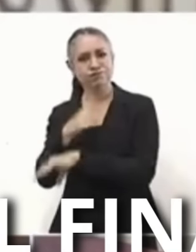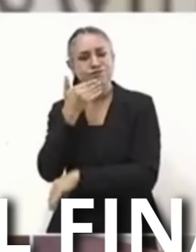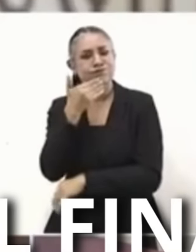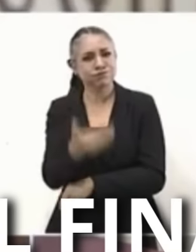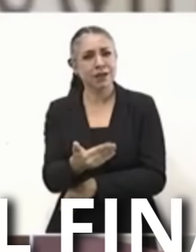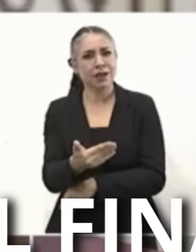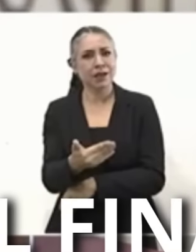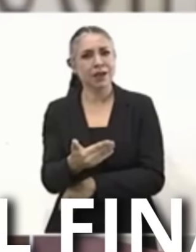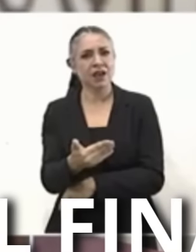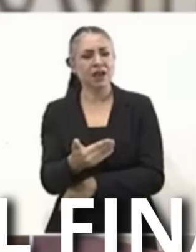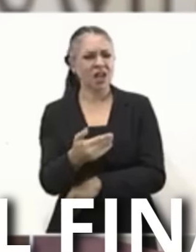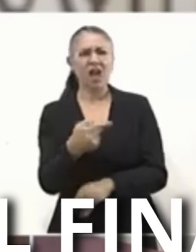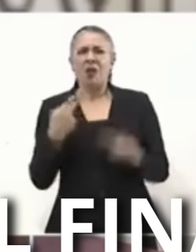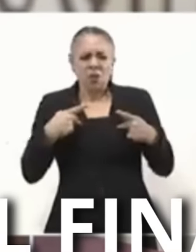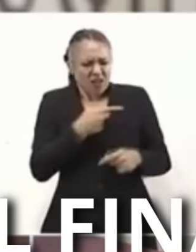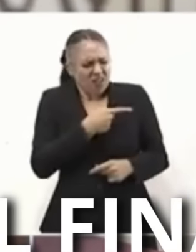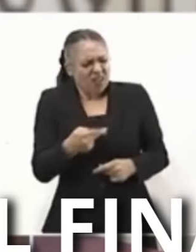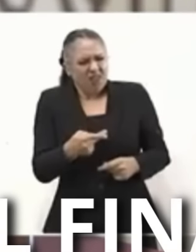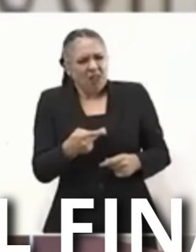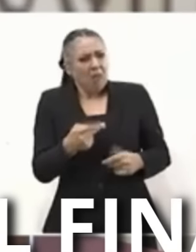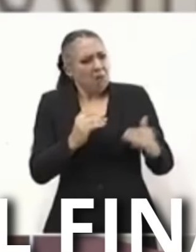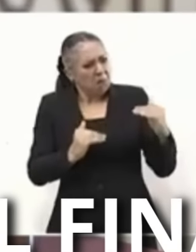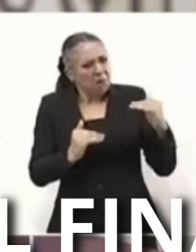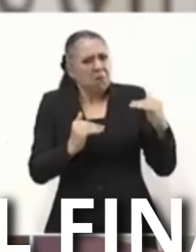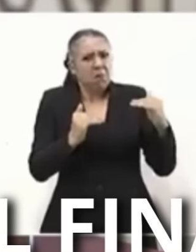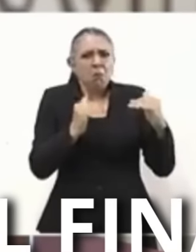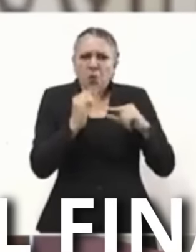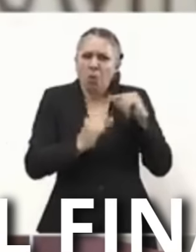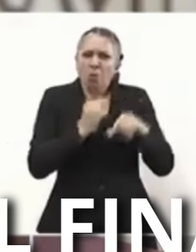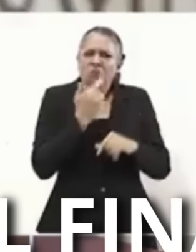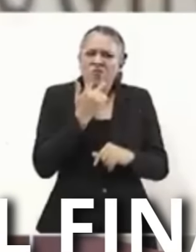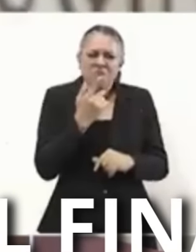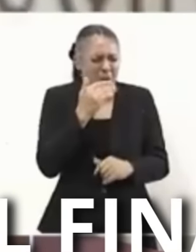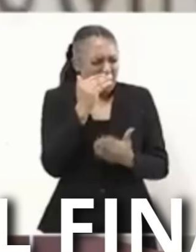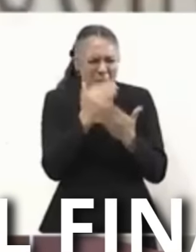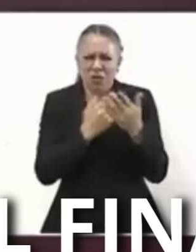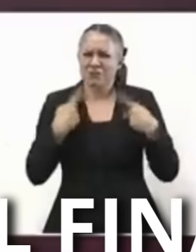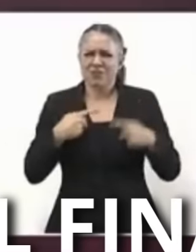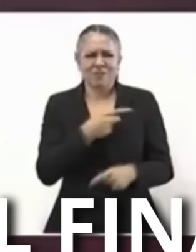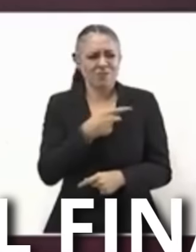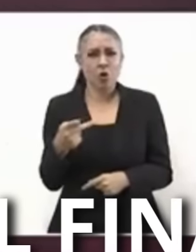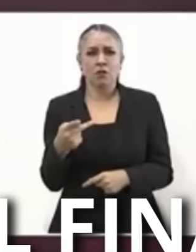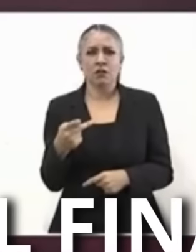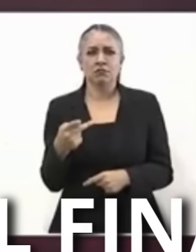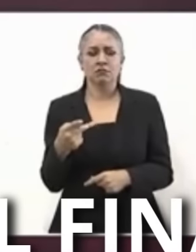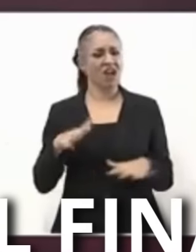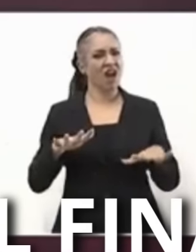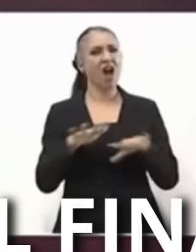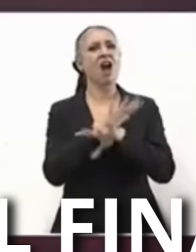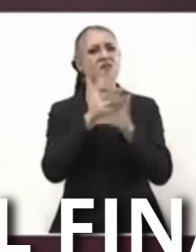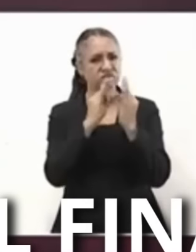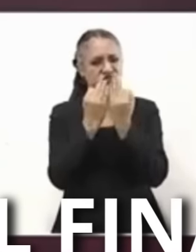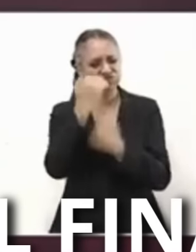pobreza Las desigualdades Cambió el modelo Y cambió también La forma de pensar